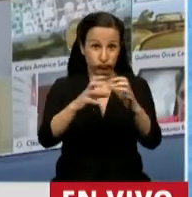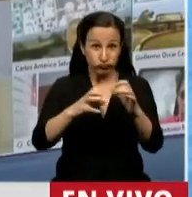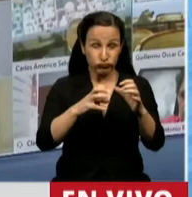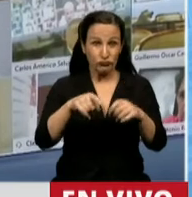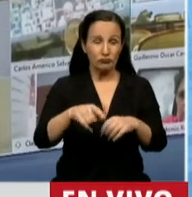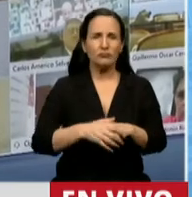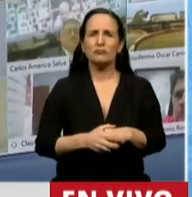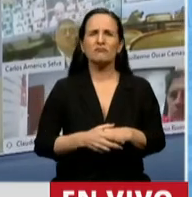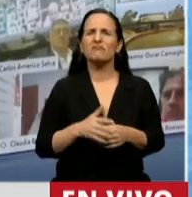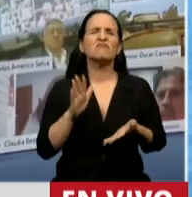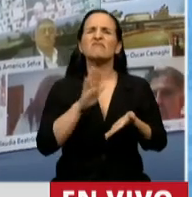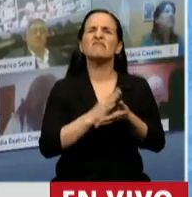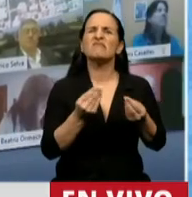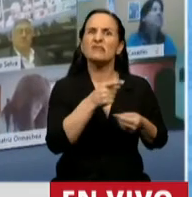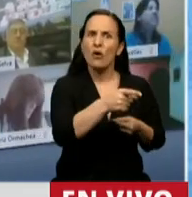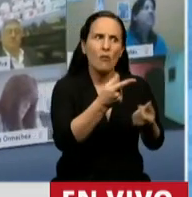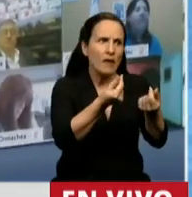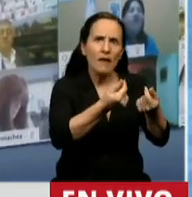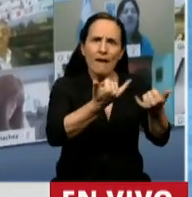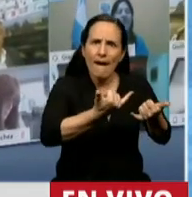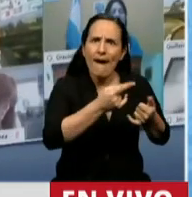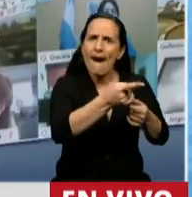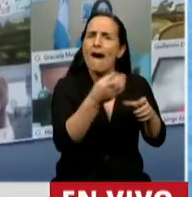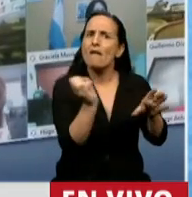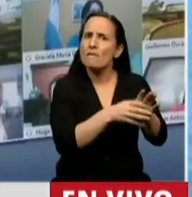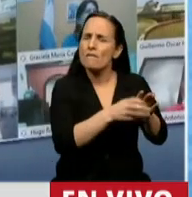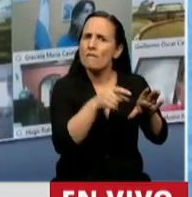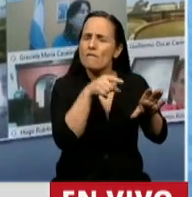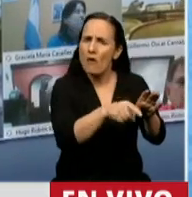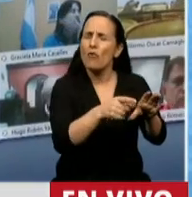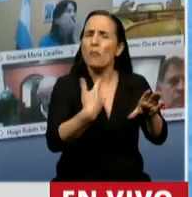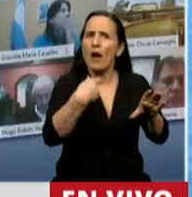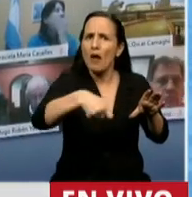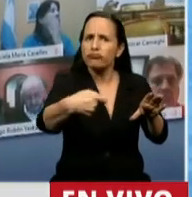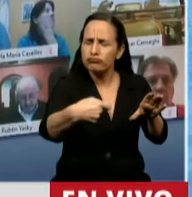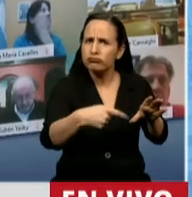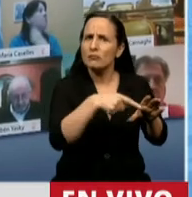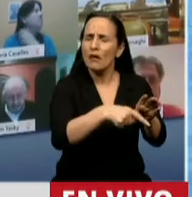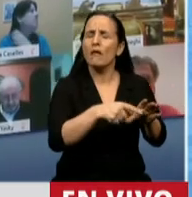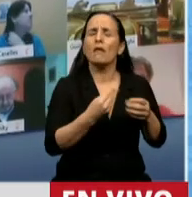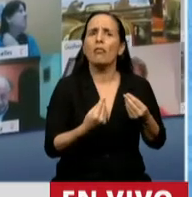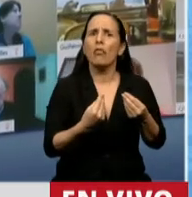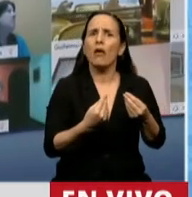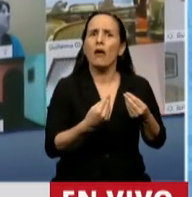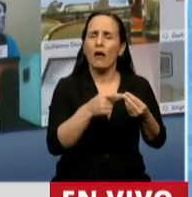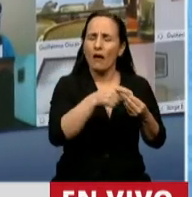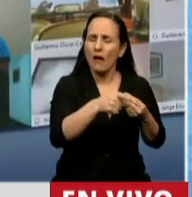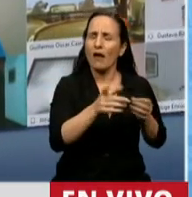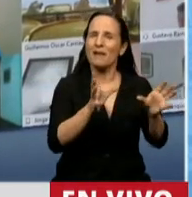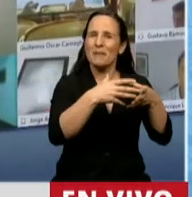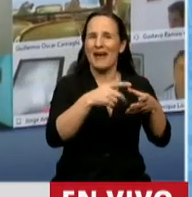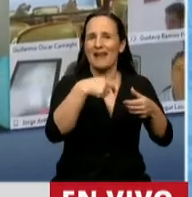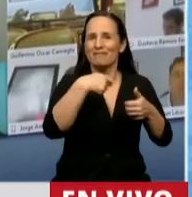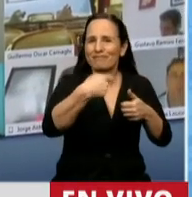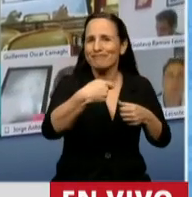la defensa de los activos del Fondo de Garantía de Sustentabilidad del Sistema Integrado Provincial,